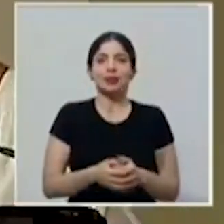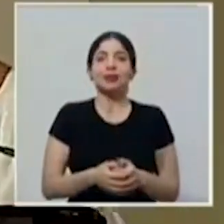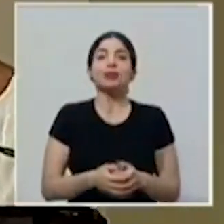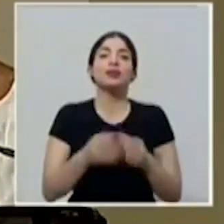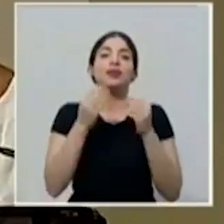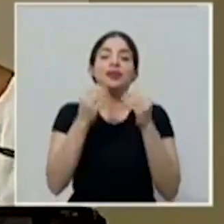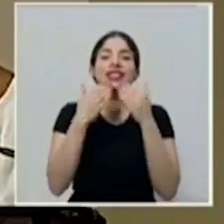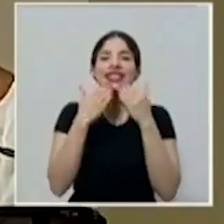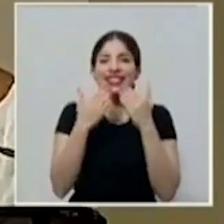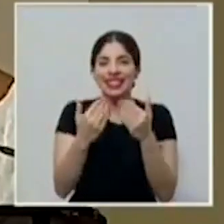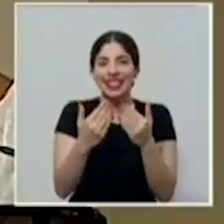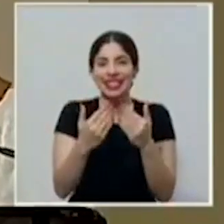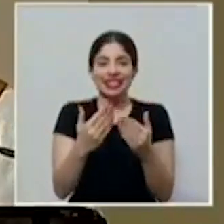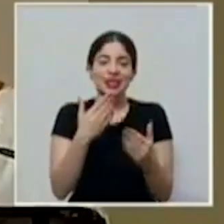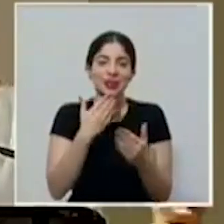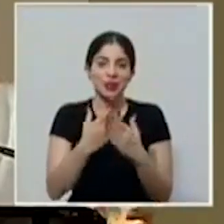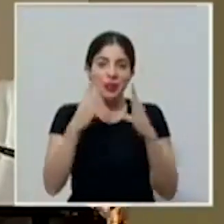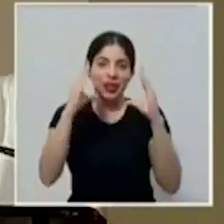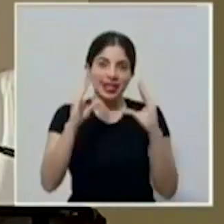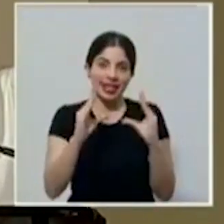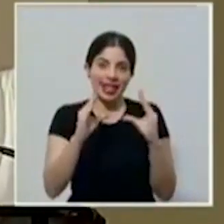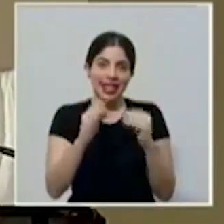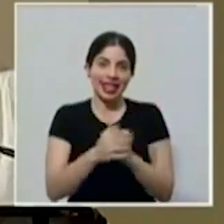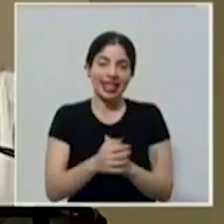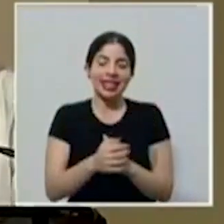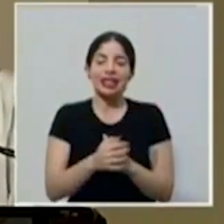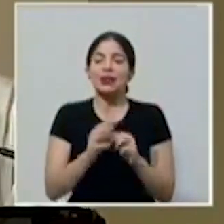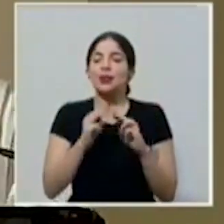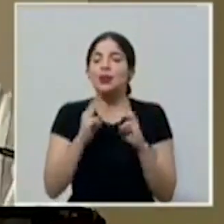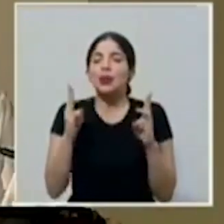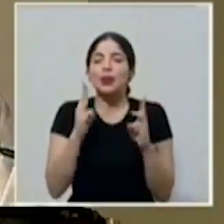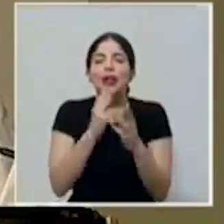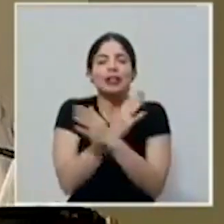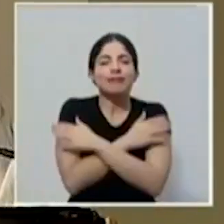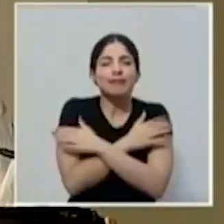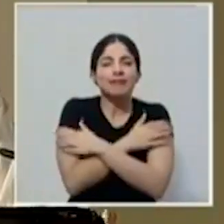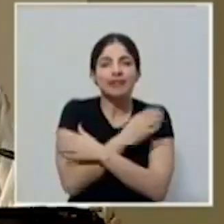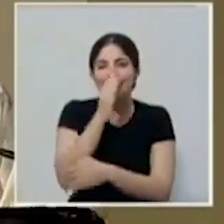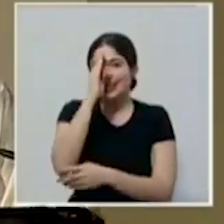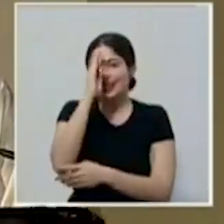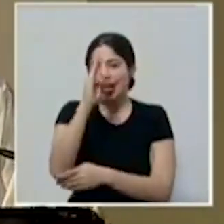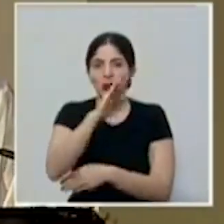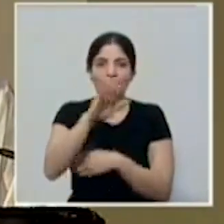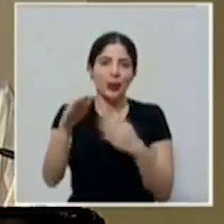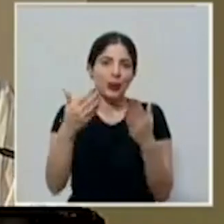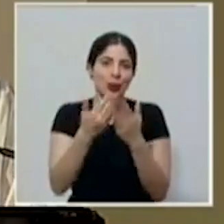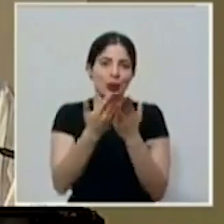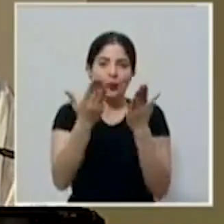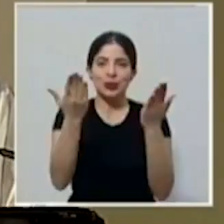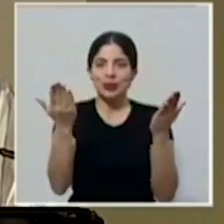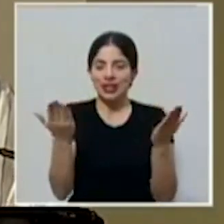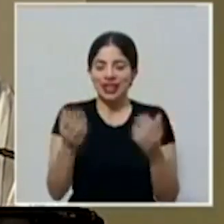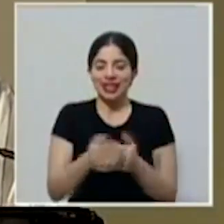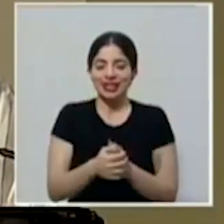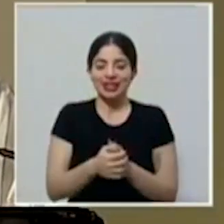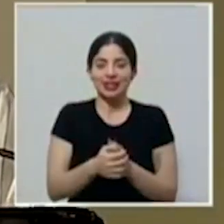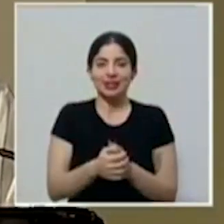Muchísimas gracias, muy buenas tardes y un muy, muy afectuoso saludo para todos y todas ustedes